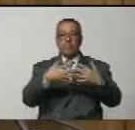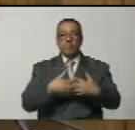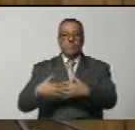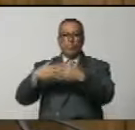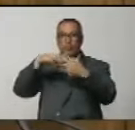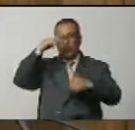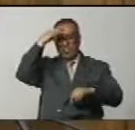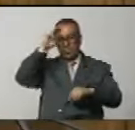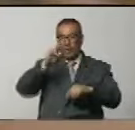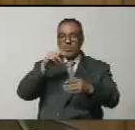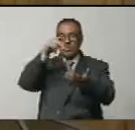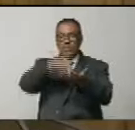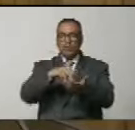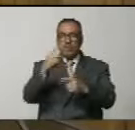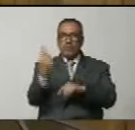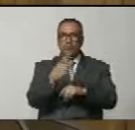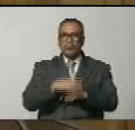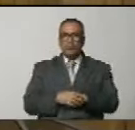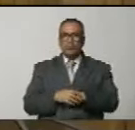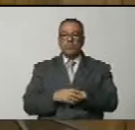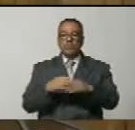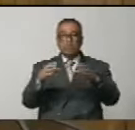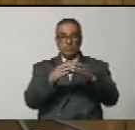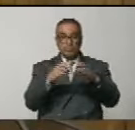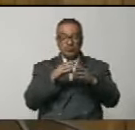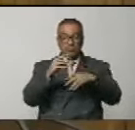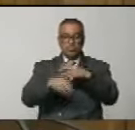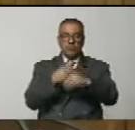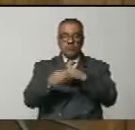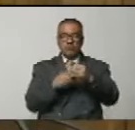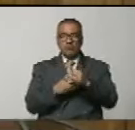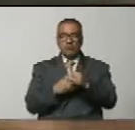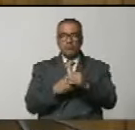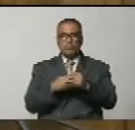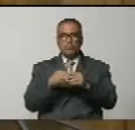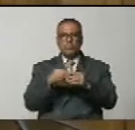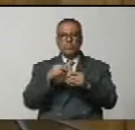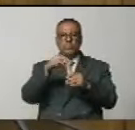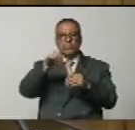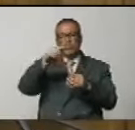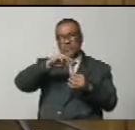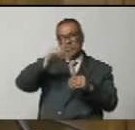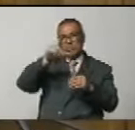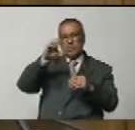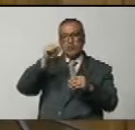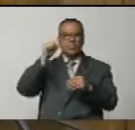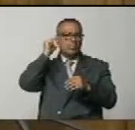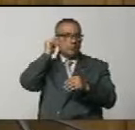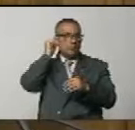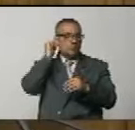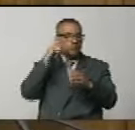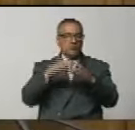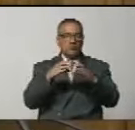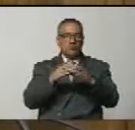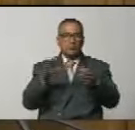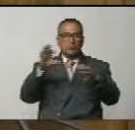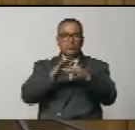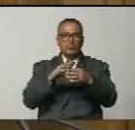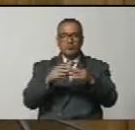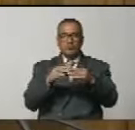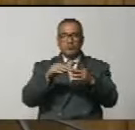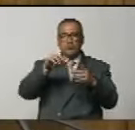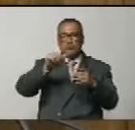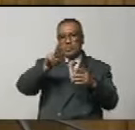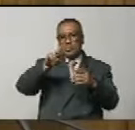mexicanos al hemiciclo protocolar. La delegación que conformaron la señora Marcela Mora, senadora del Congreso de la Unión, la